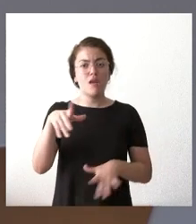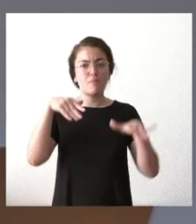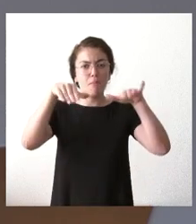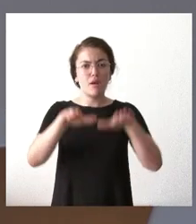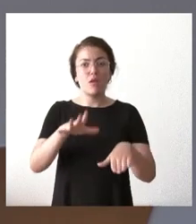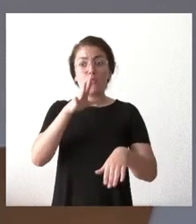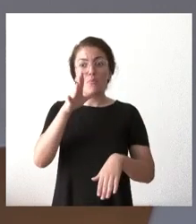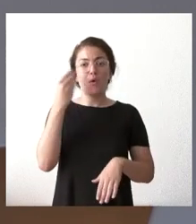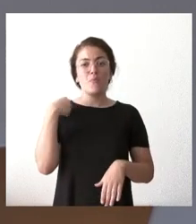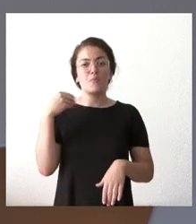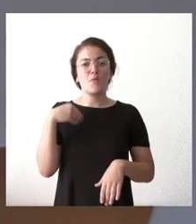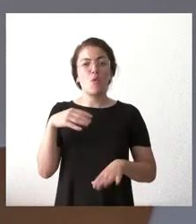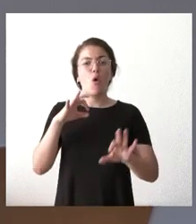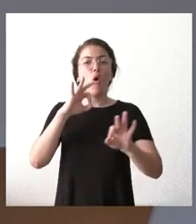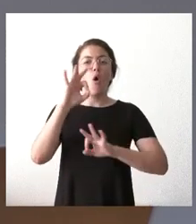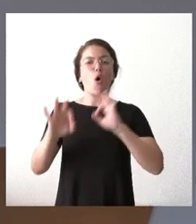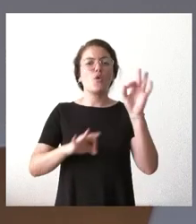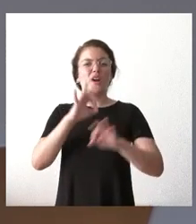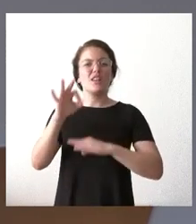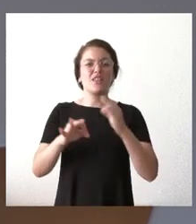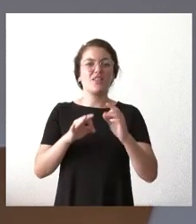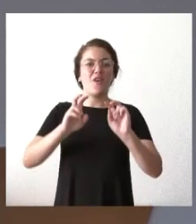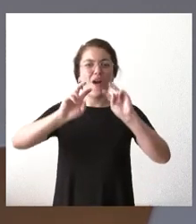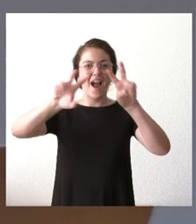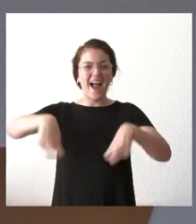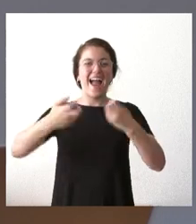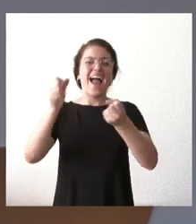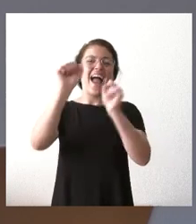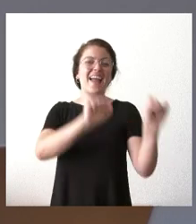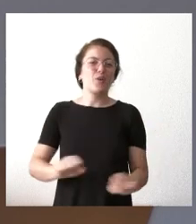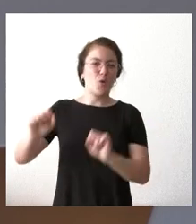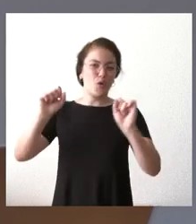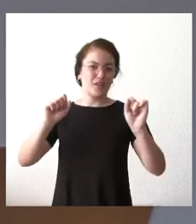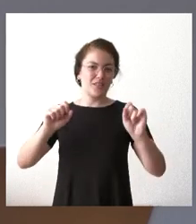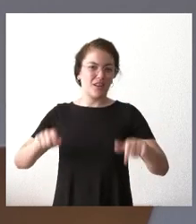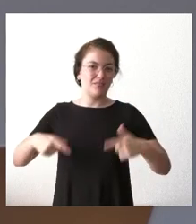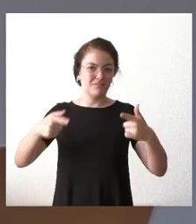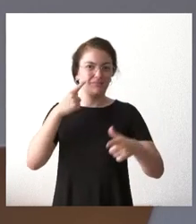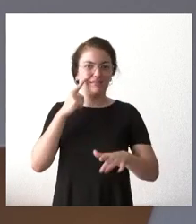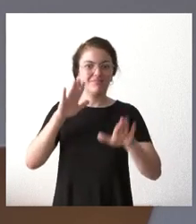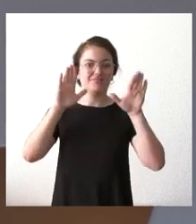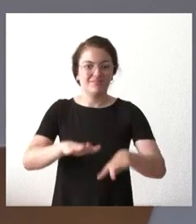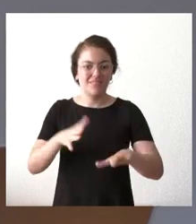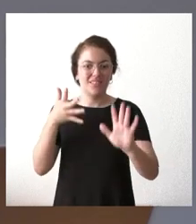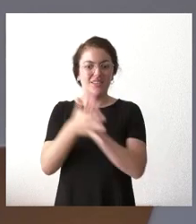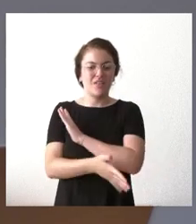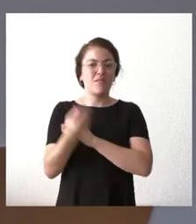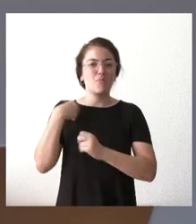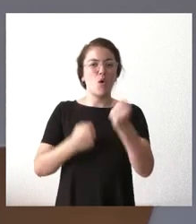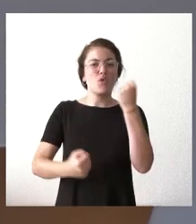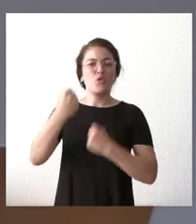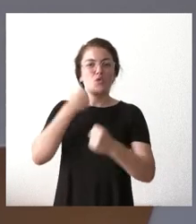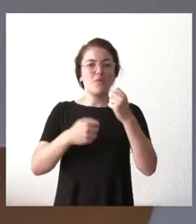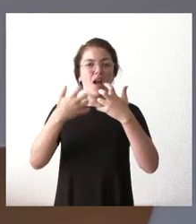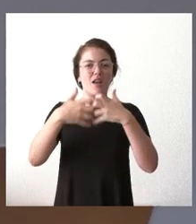ecologista bueno pues que nos ha tenido un jaque a todos y que ha retrasado varios años el desarrollo económico-social industrial de ese